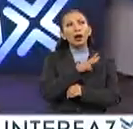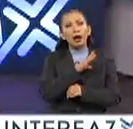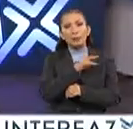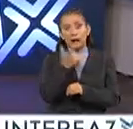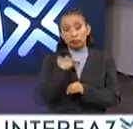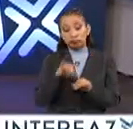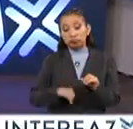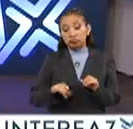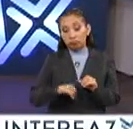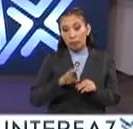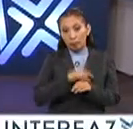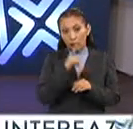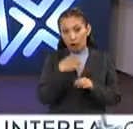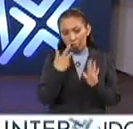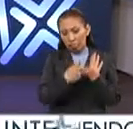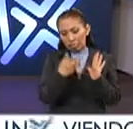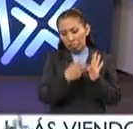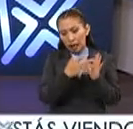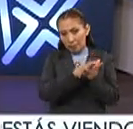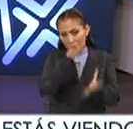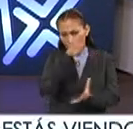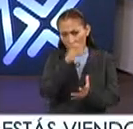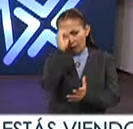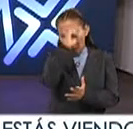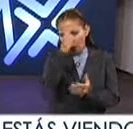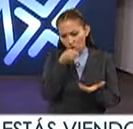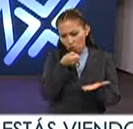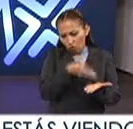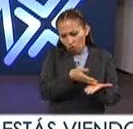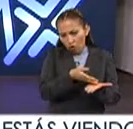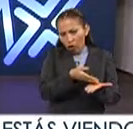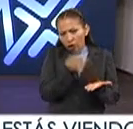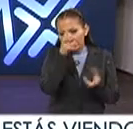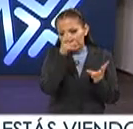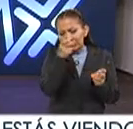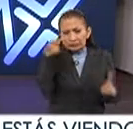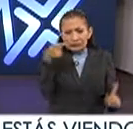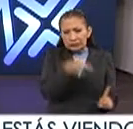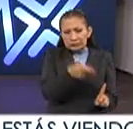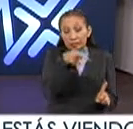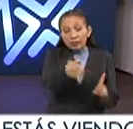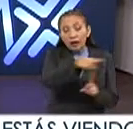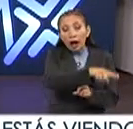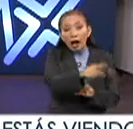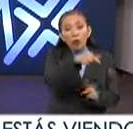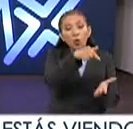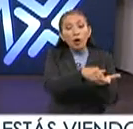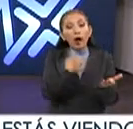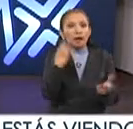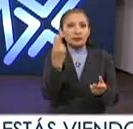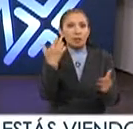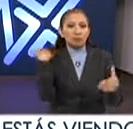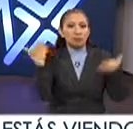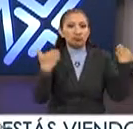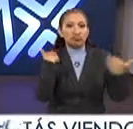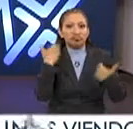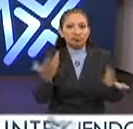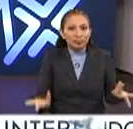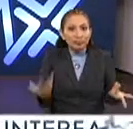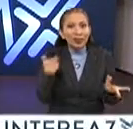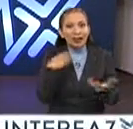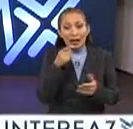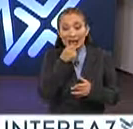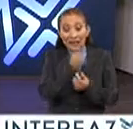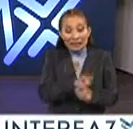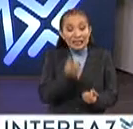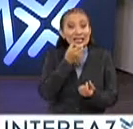fue interesante porque la frecuencia mayor de opiniones fue dirigida a espacios recreativos. Observamos